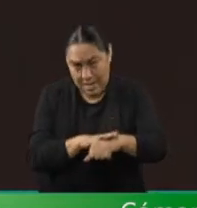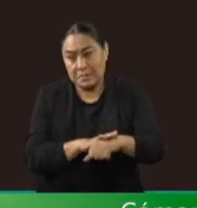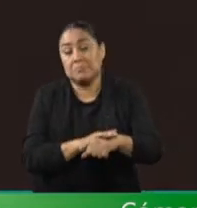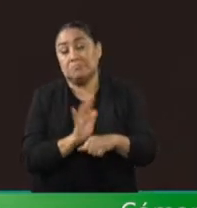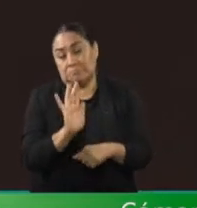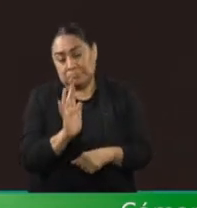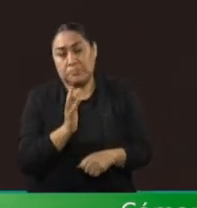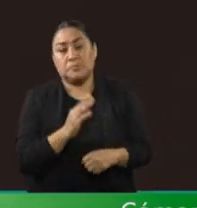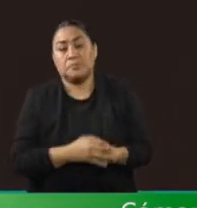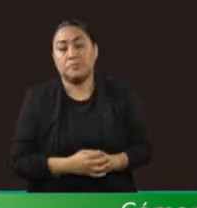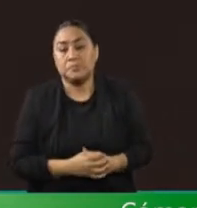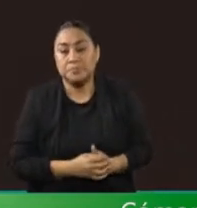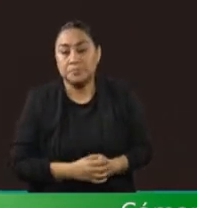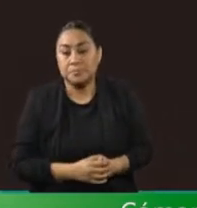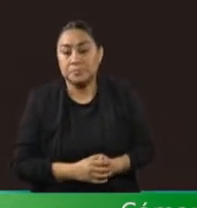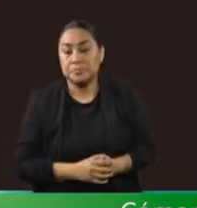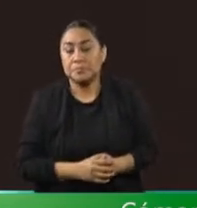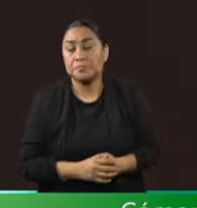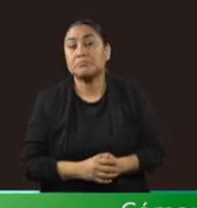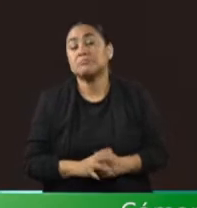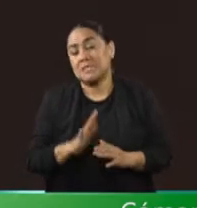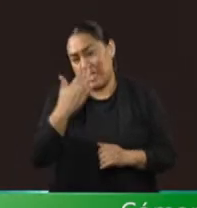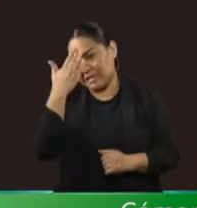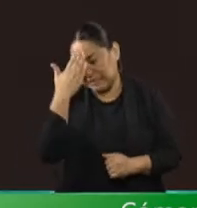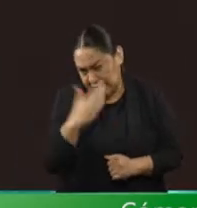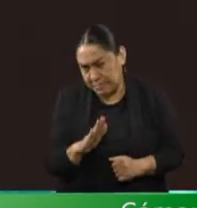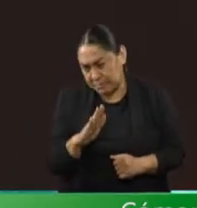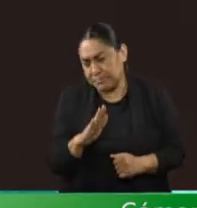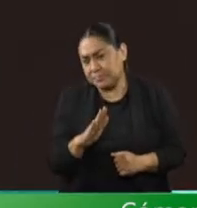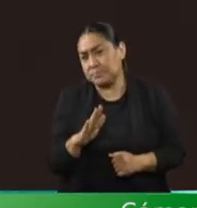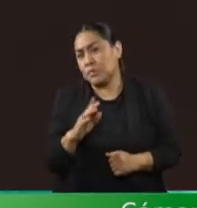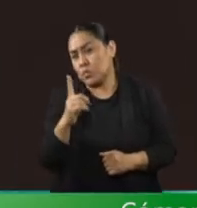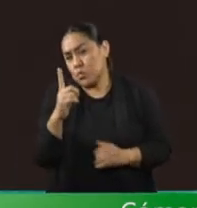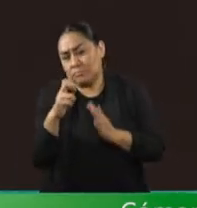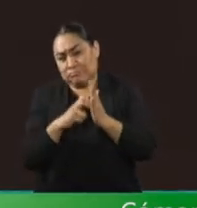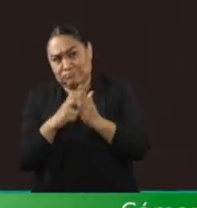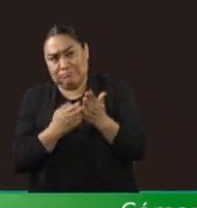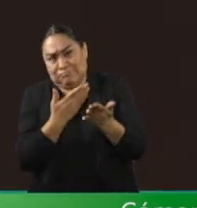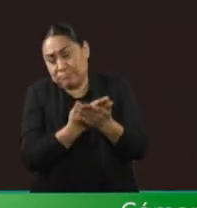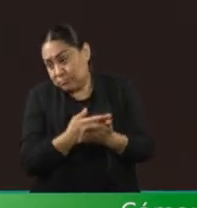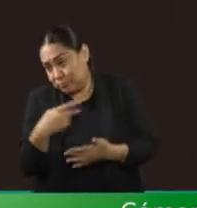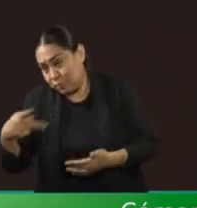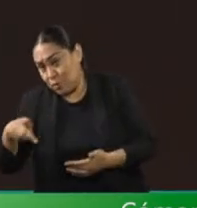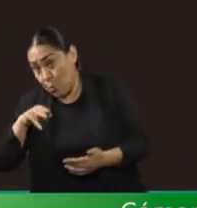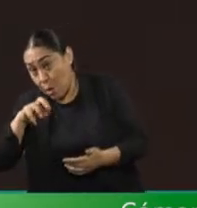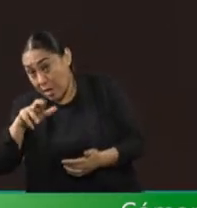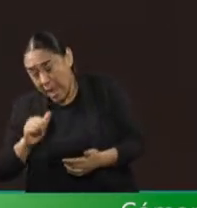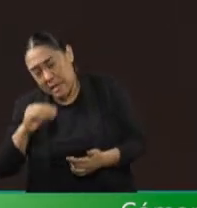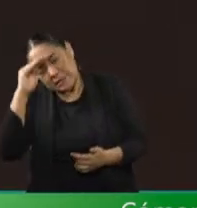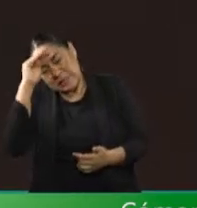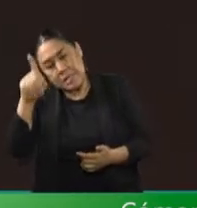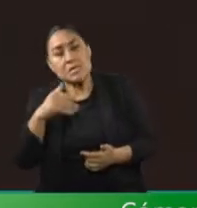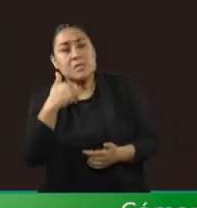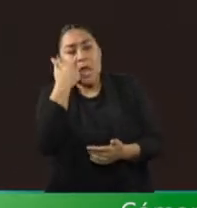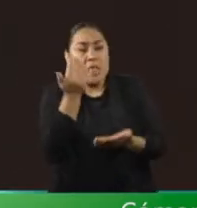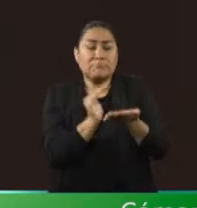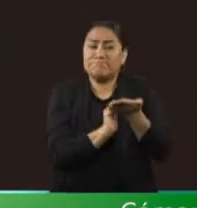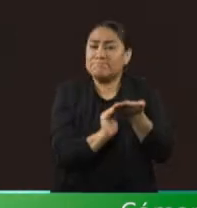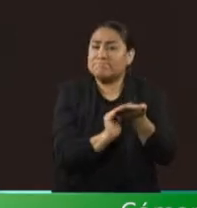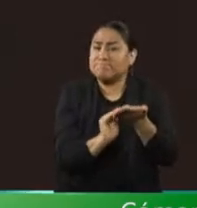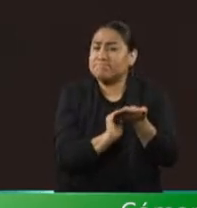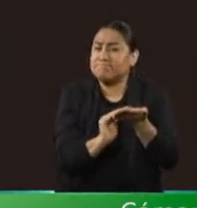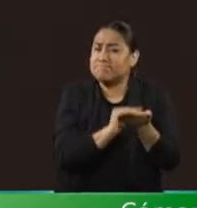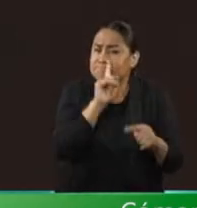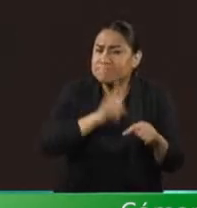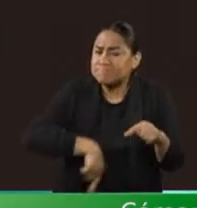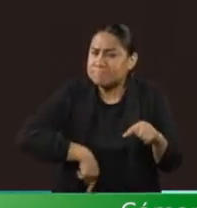más sabemos que se presentará una reserva por parte de la mayoría con la que se pretende borrar por completo de este